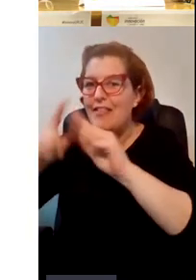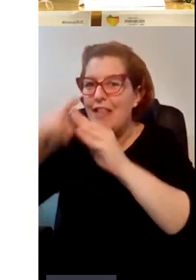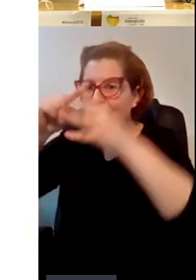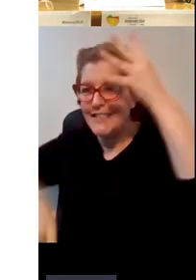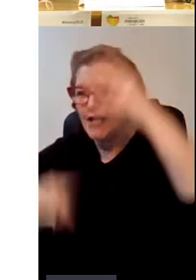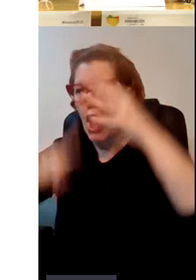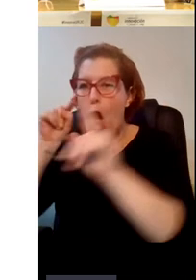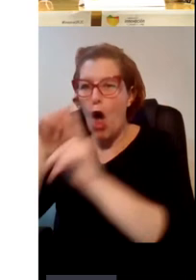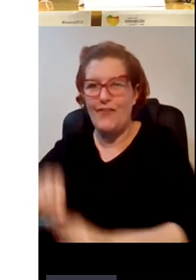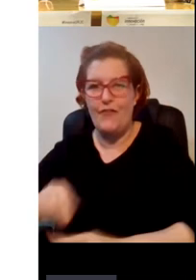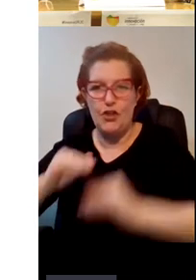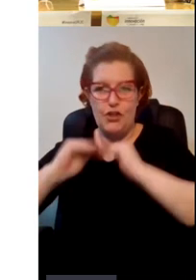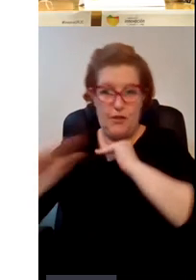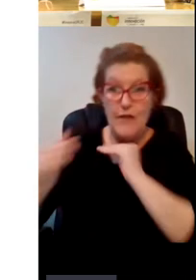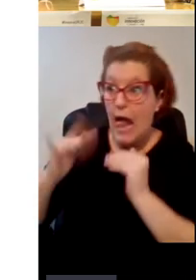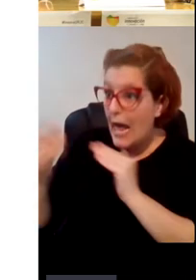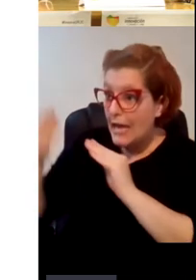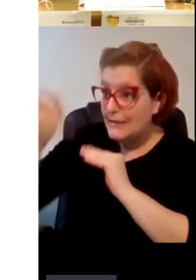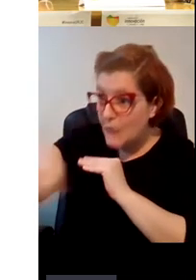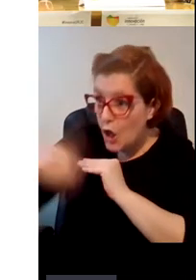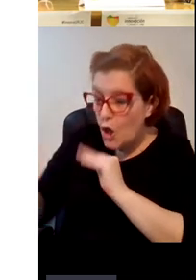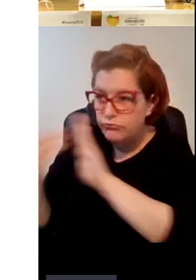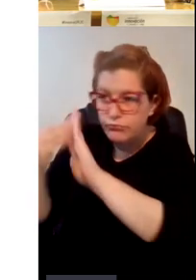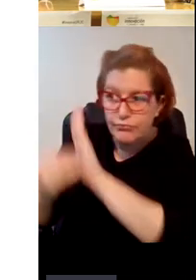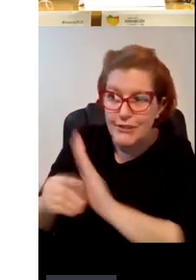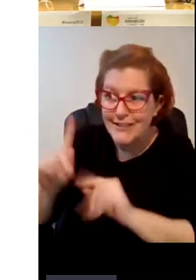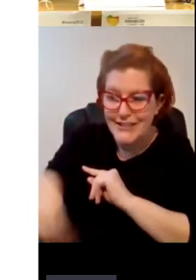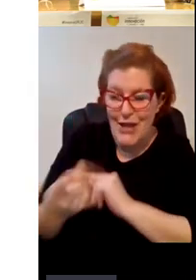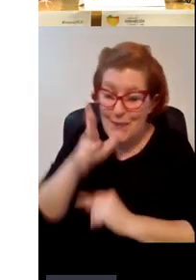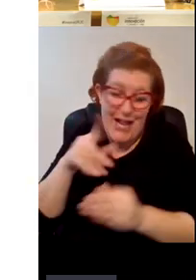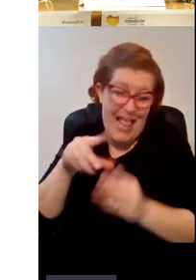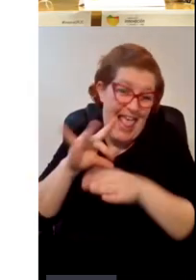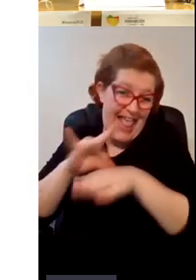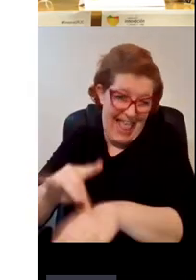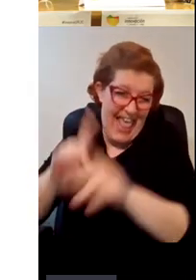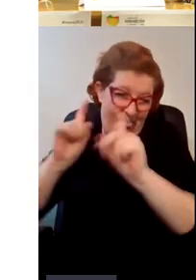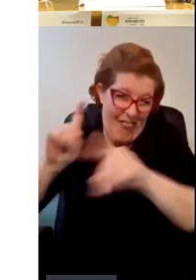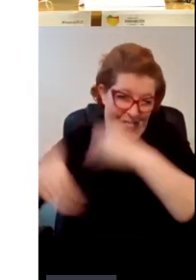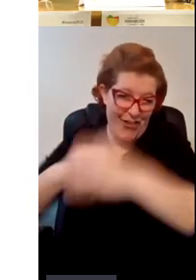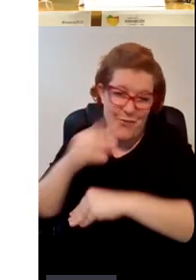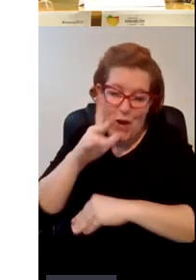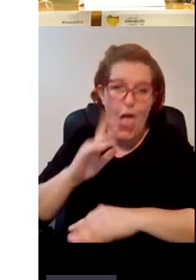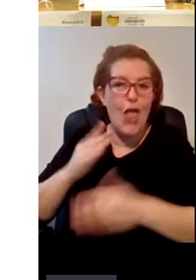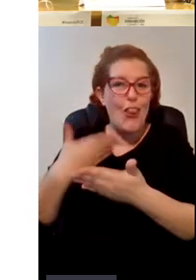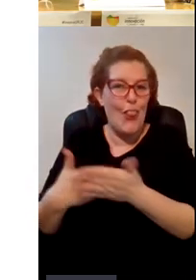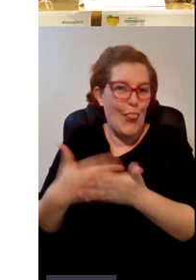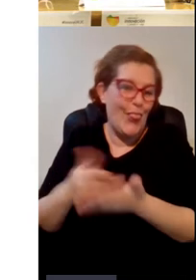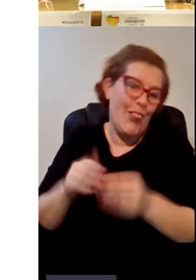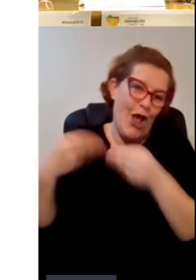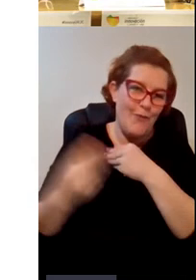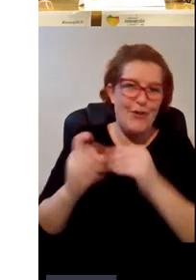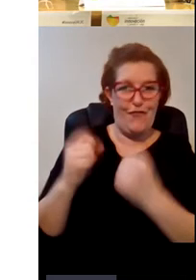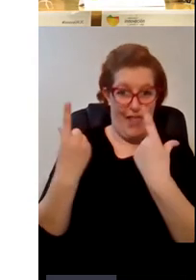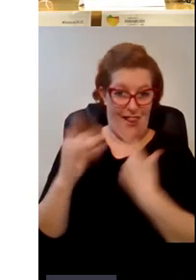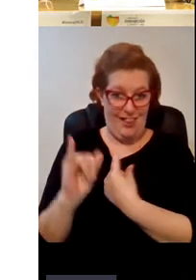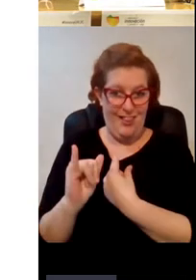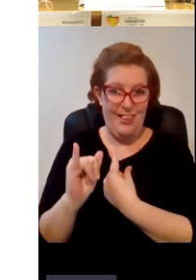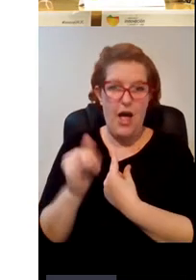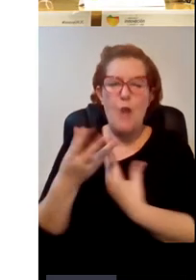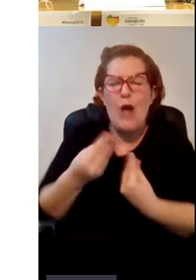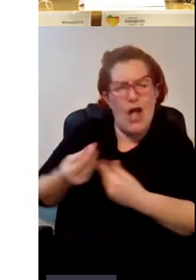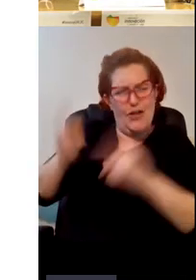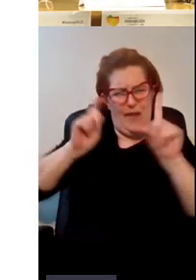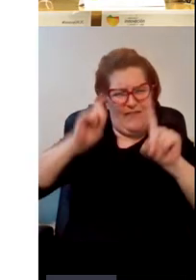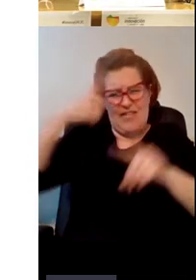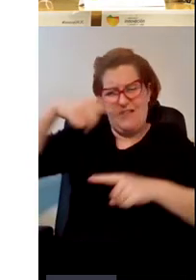evidentemente en nuestra unidad de medida es la guía docente porque es el único documento oficial que hay sabemos que hay muchos profesores